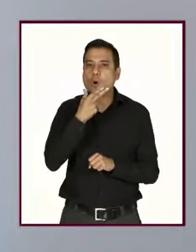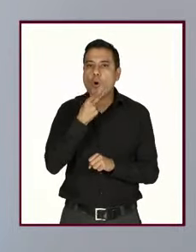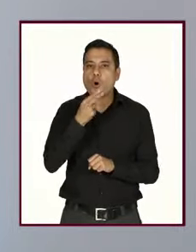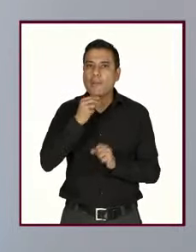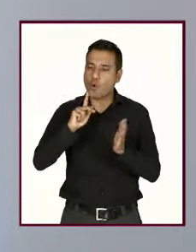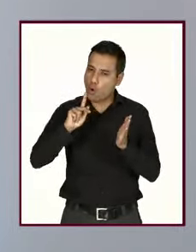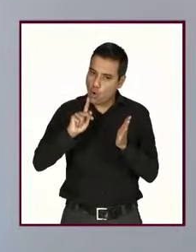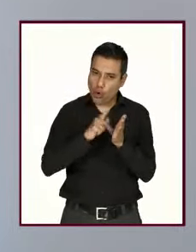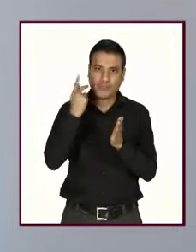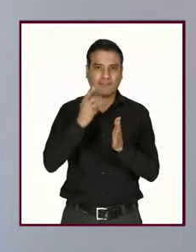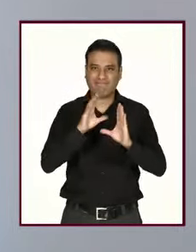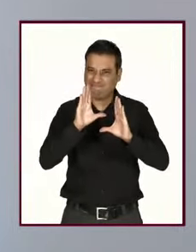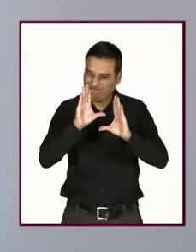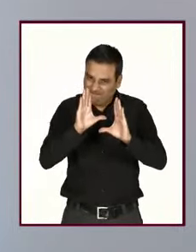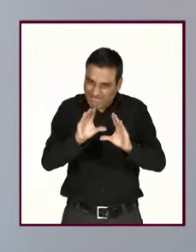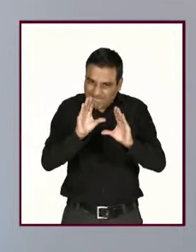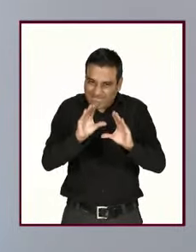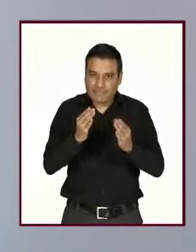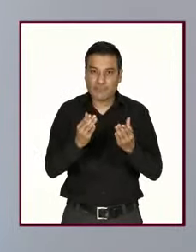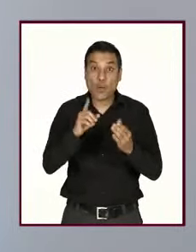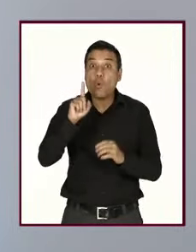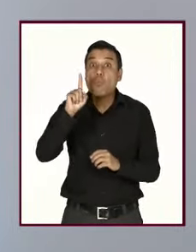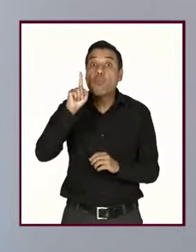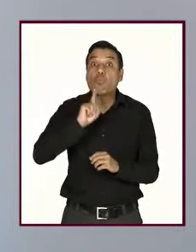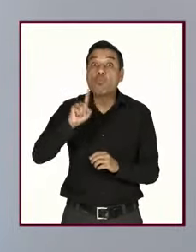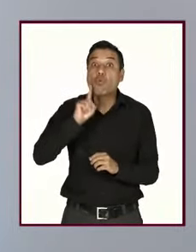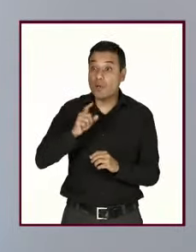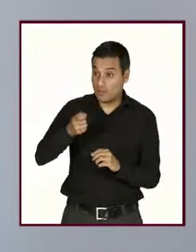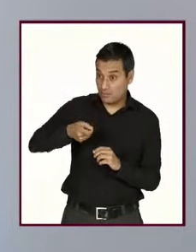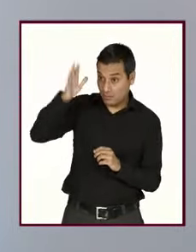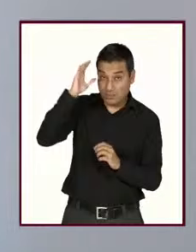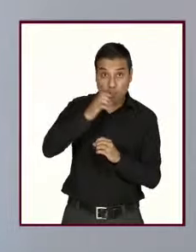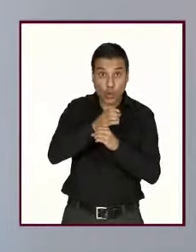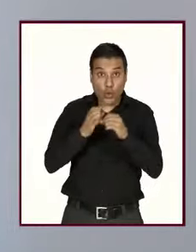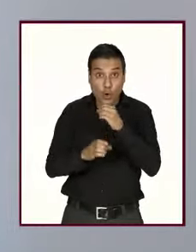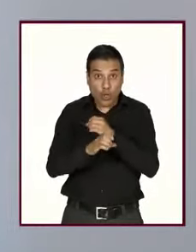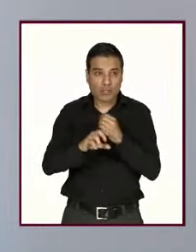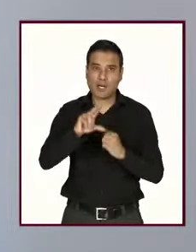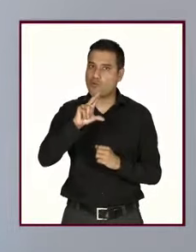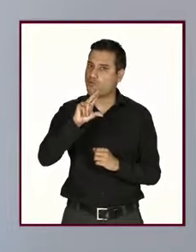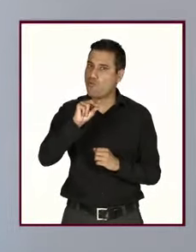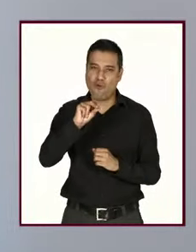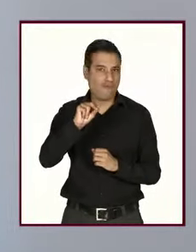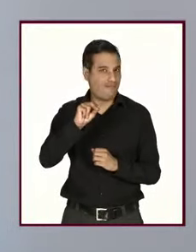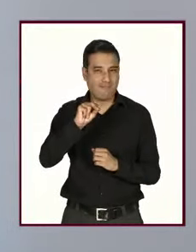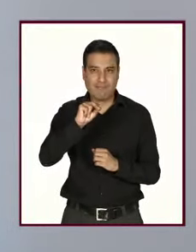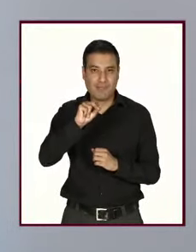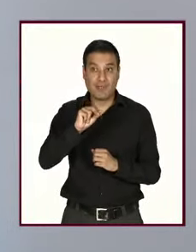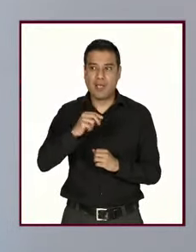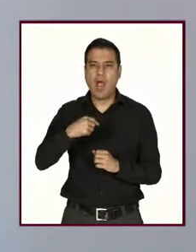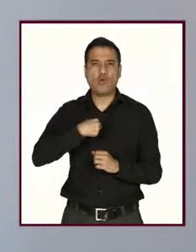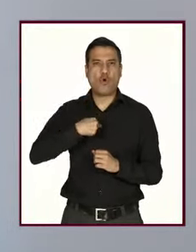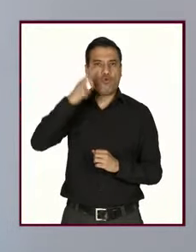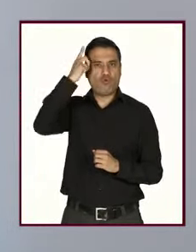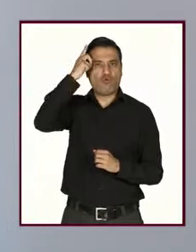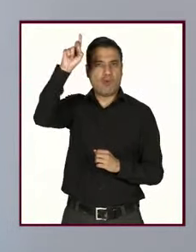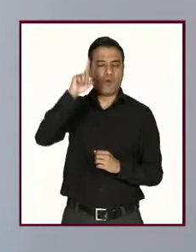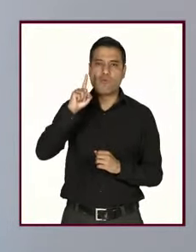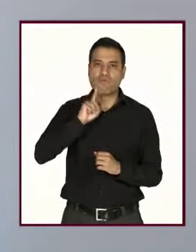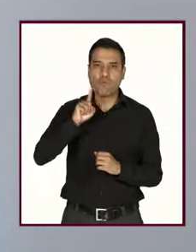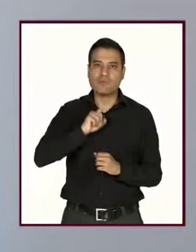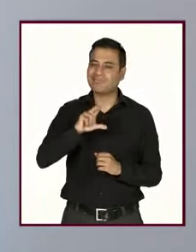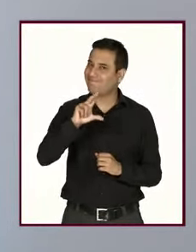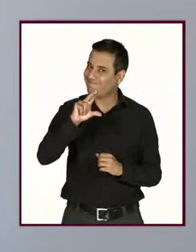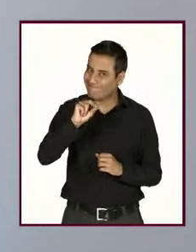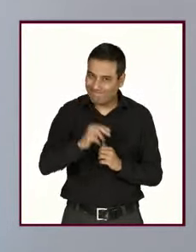en todos los sentidos. Las mujeres no somos objetos sexuales, las mujeres no les pertenecemos y tienen que